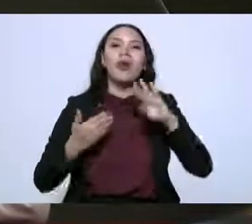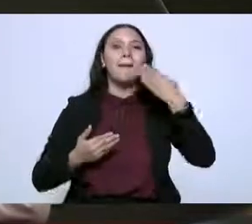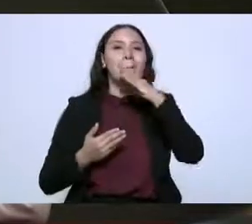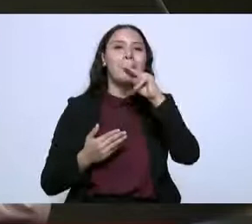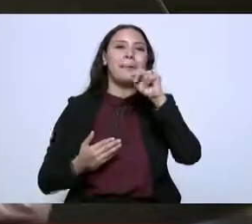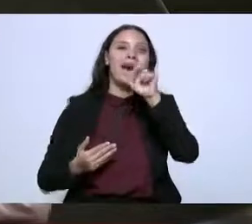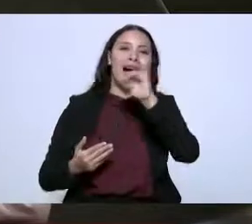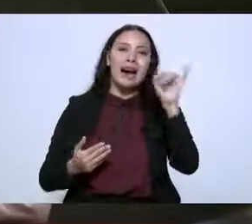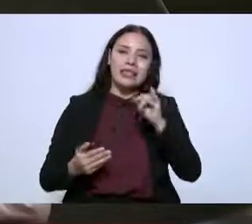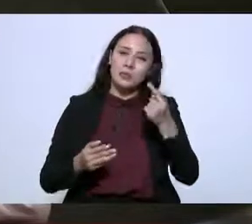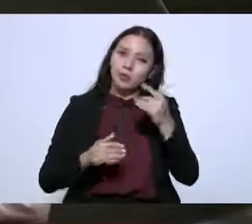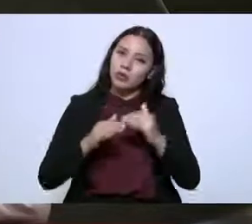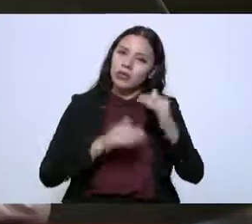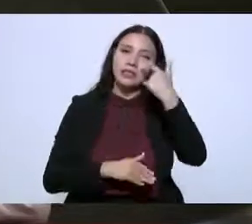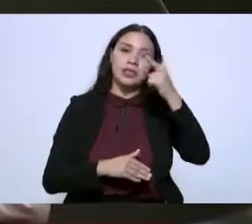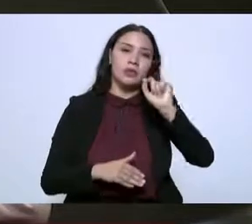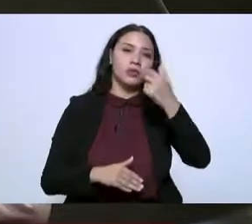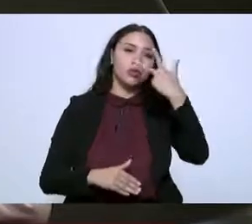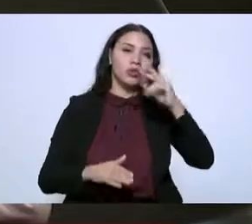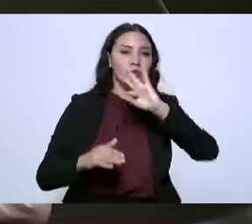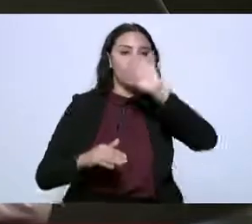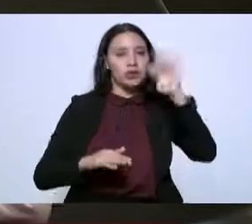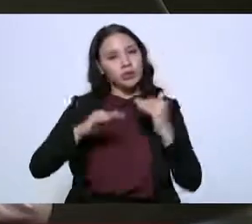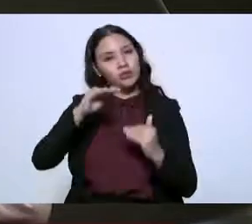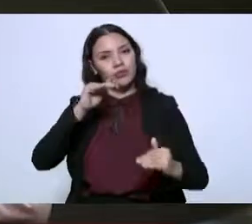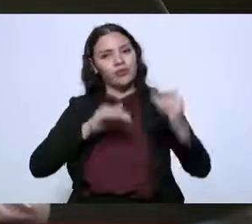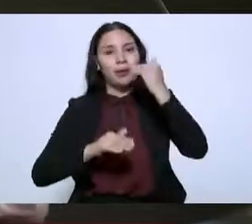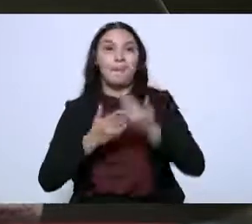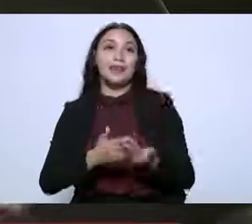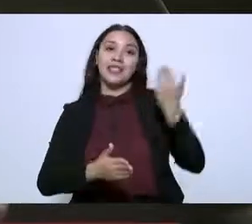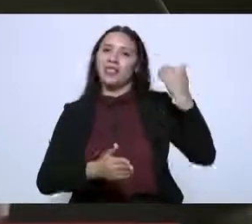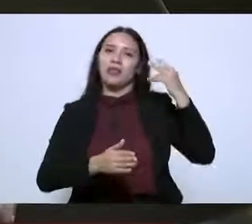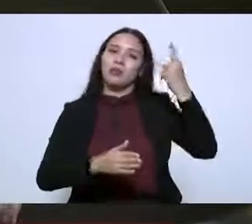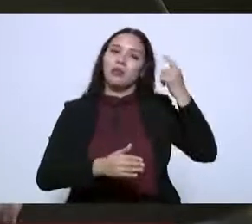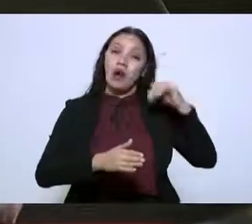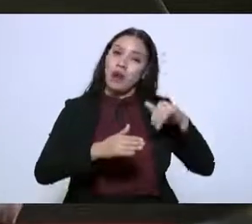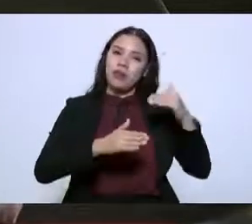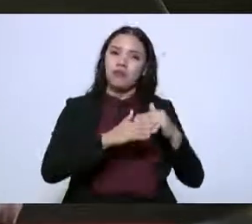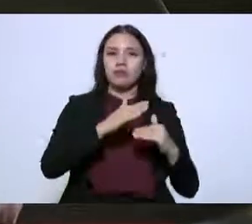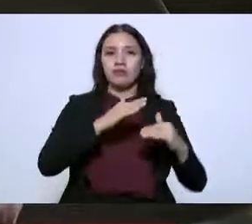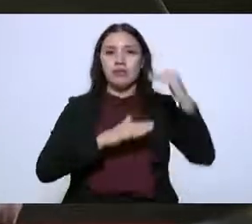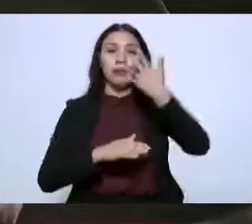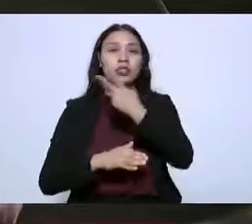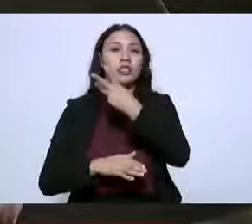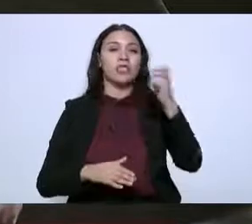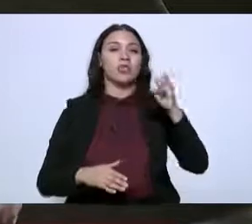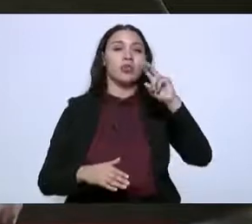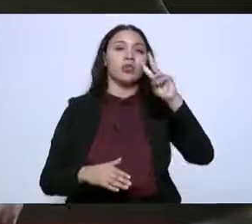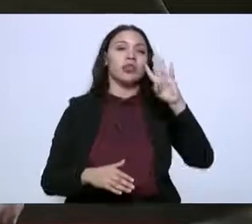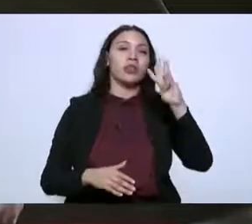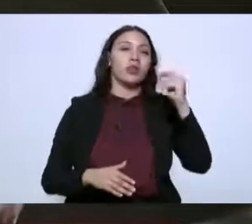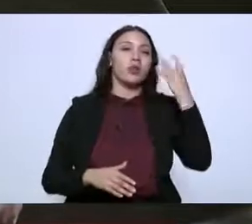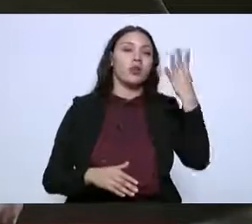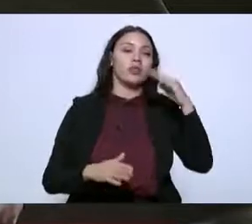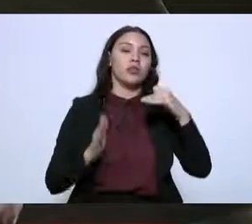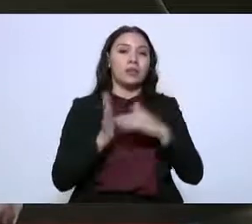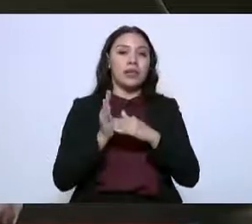también se aumentó en 7.8 por ciento respecto al mismo periodo anterior y cerró con 344 mil